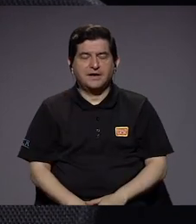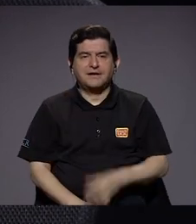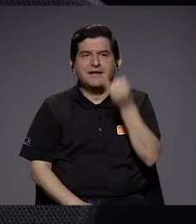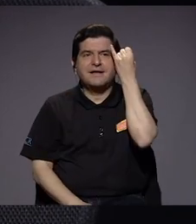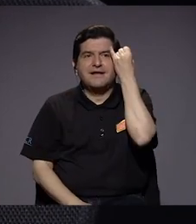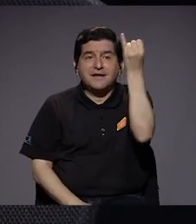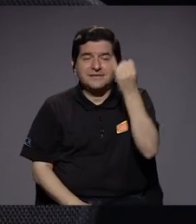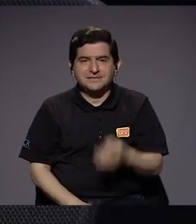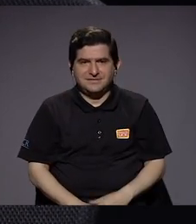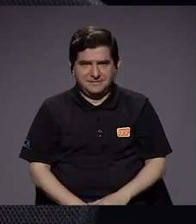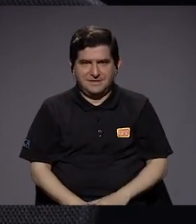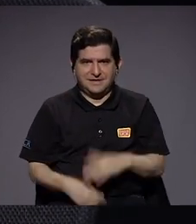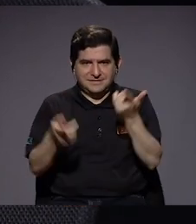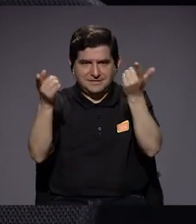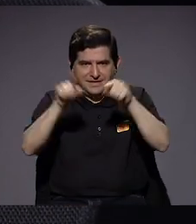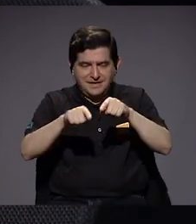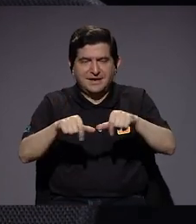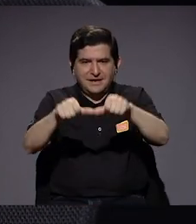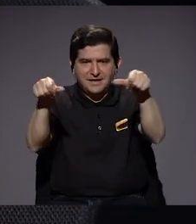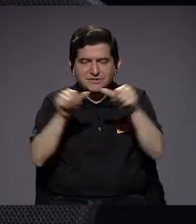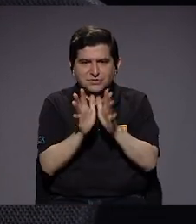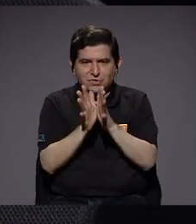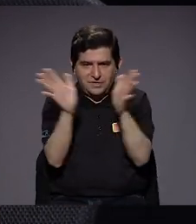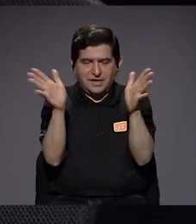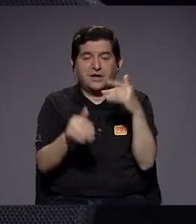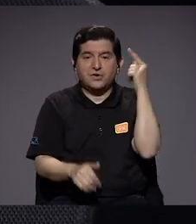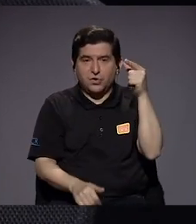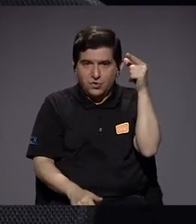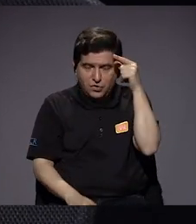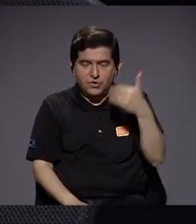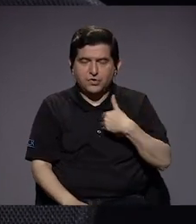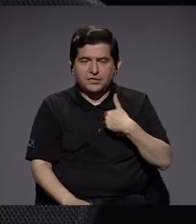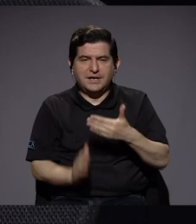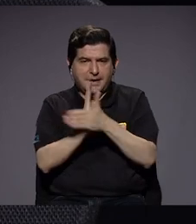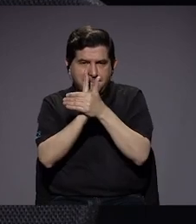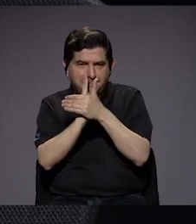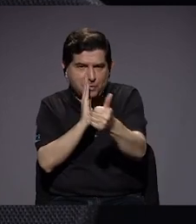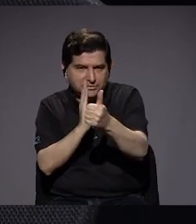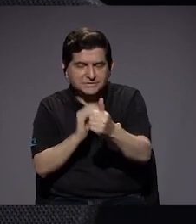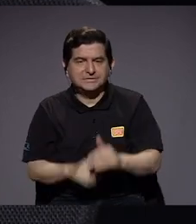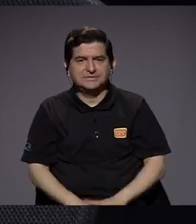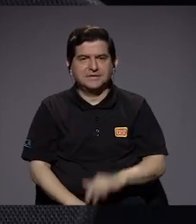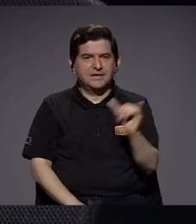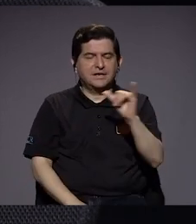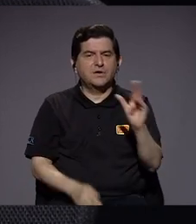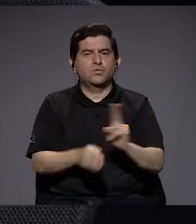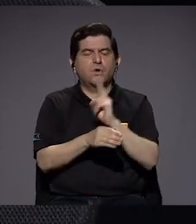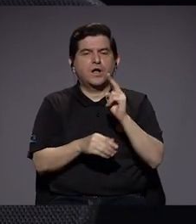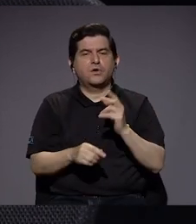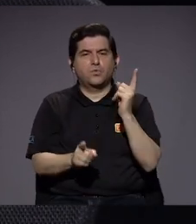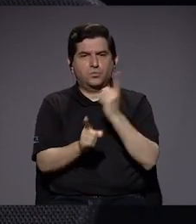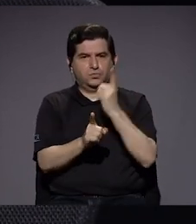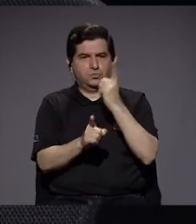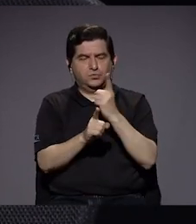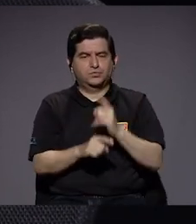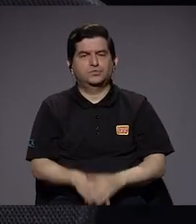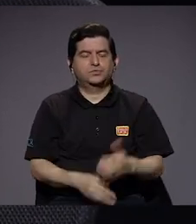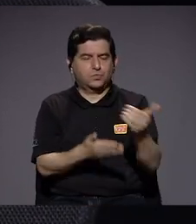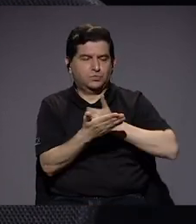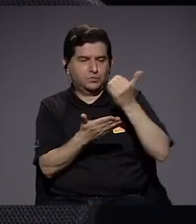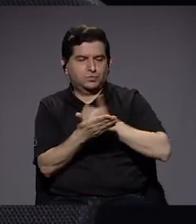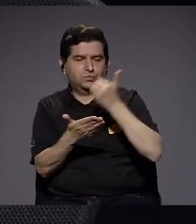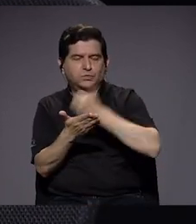iniciativas que vienen desde el sector público que por supuesto tienen potencialidad y que además hacen un uso eficiente de los